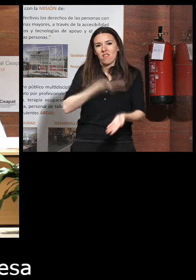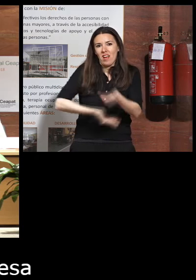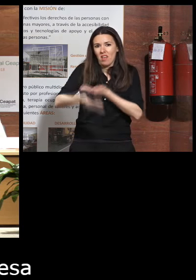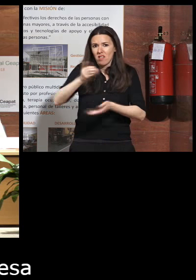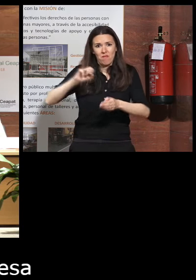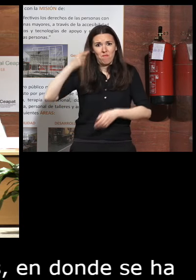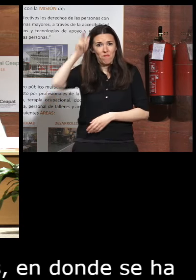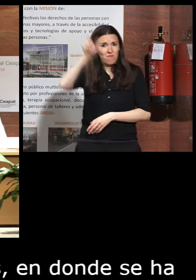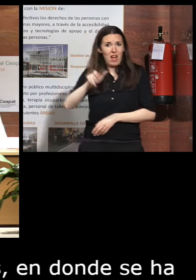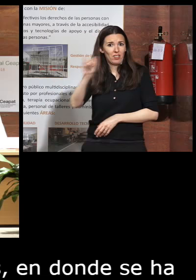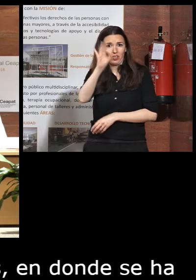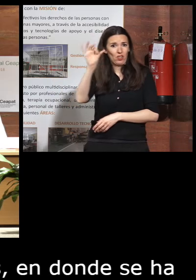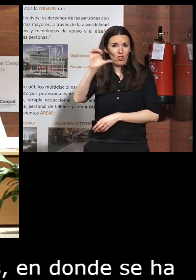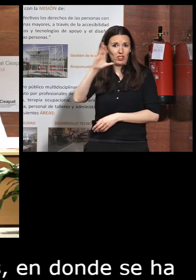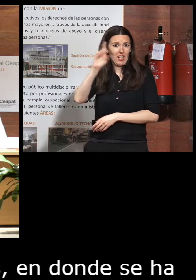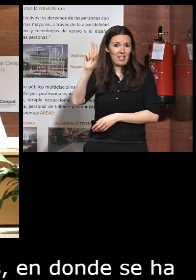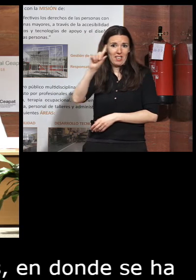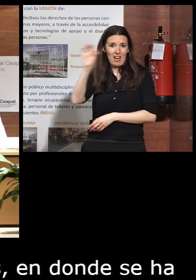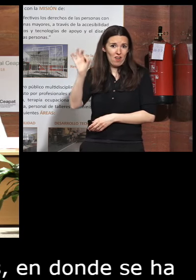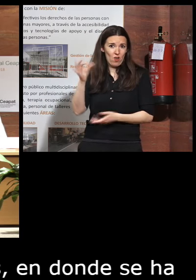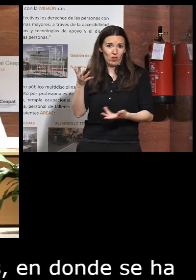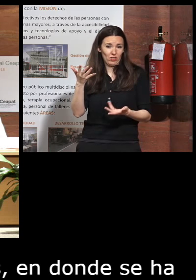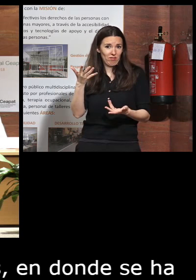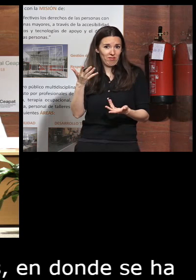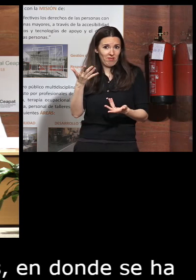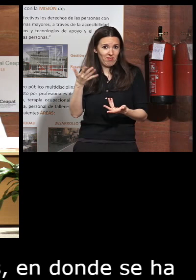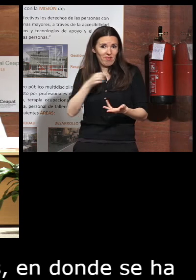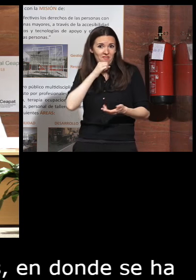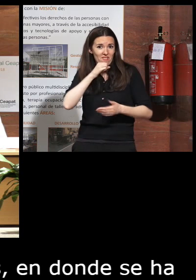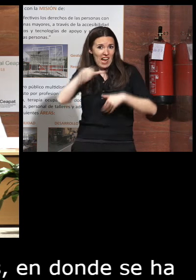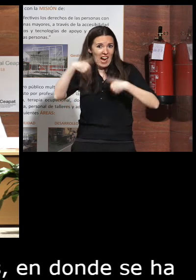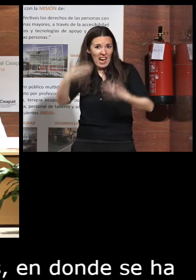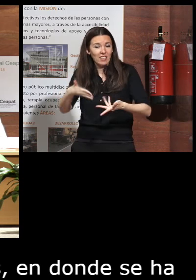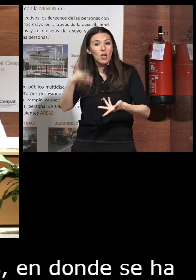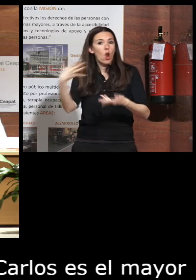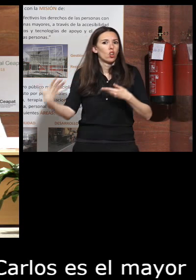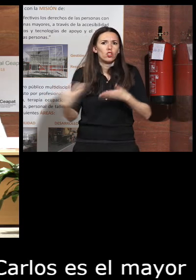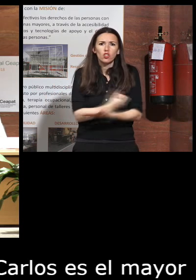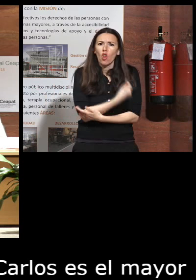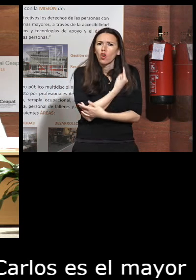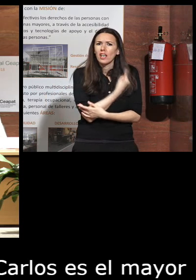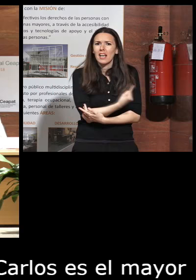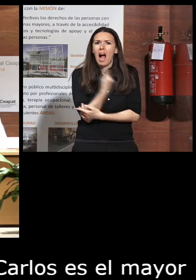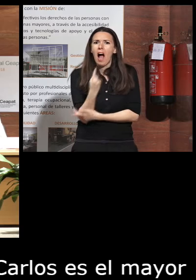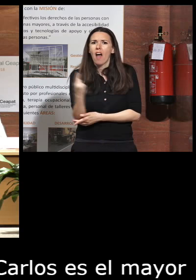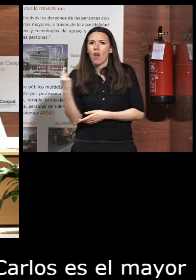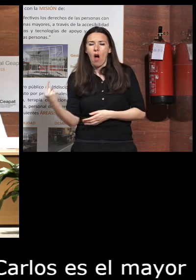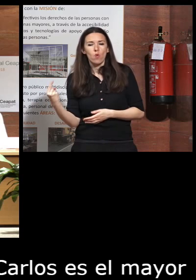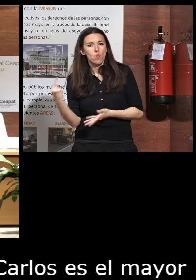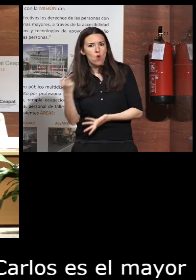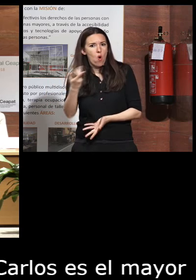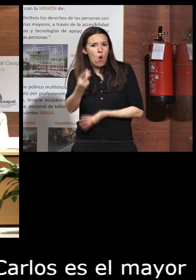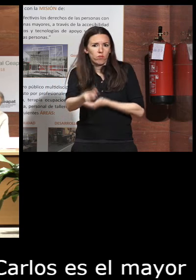exponente de la mesa de la generatividad pero desde luego todos y cada uno de vosotros estáis haciendo